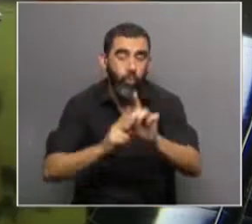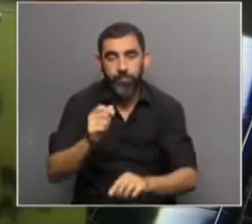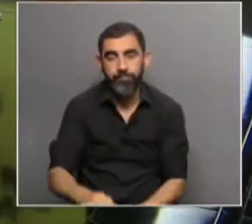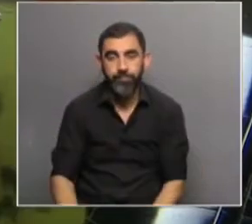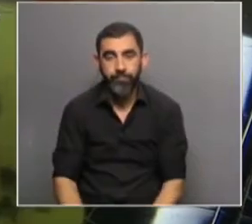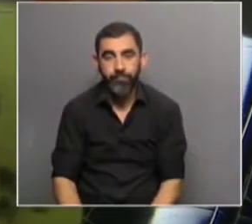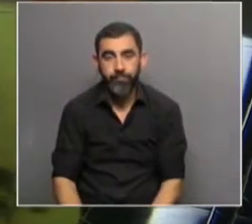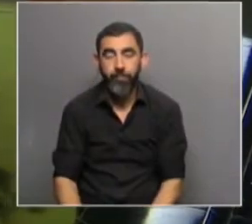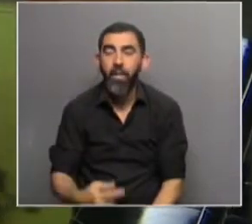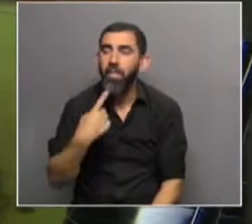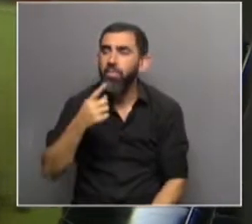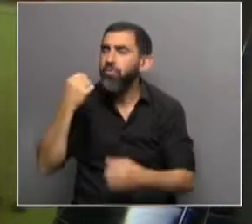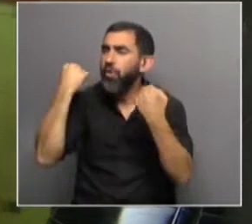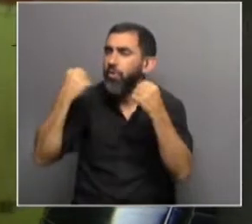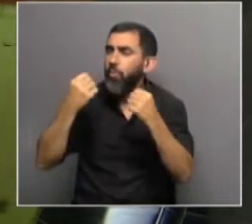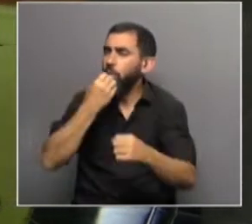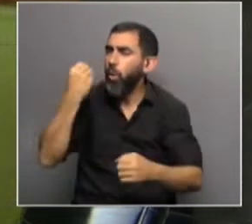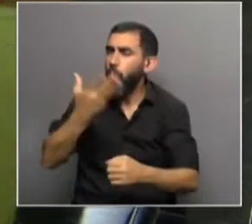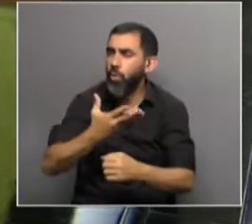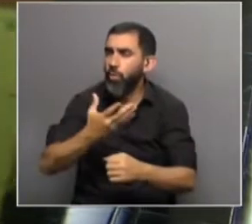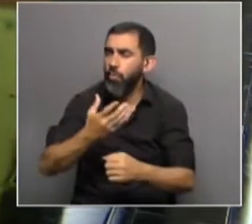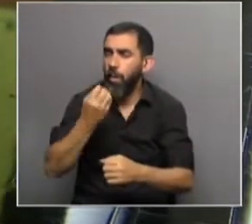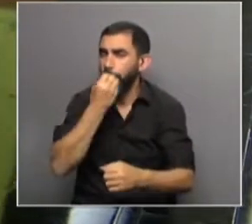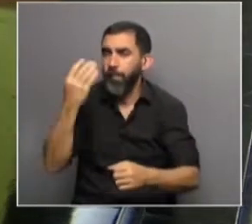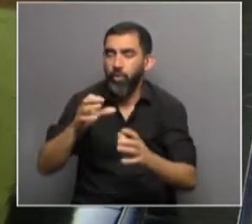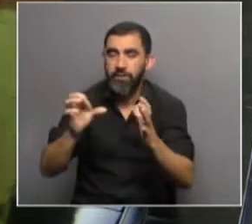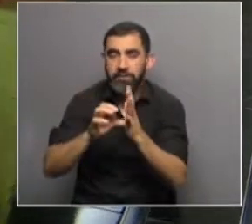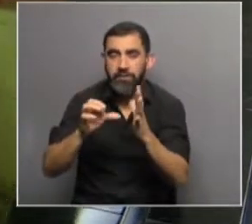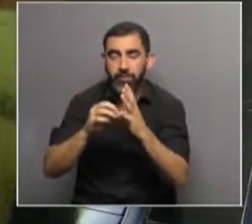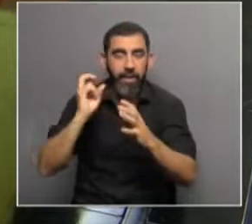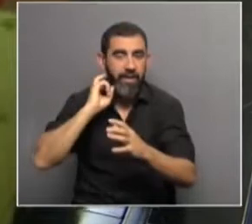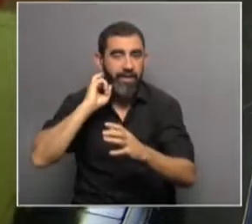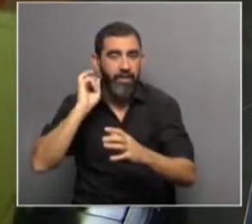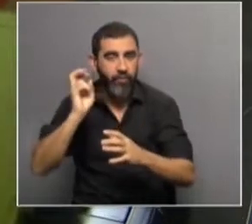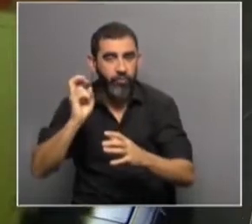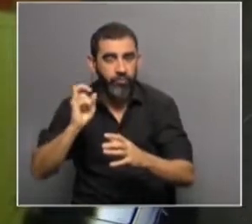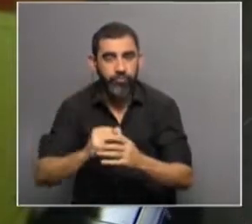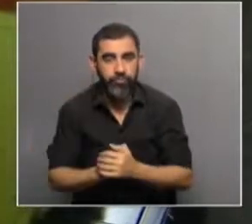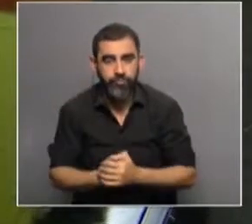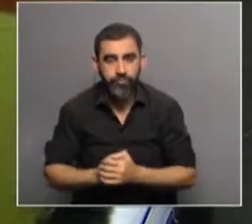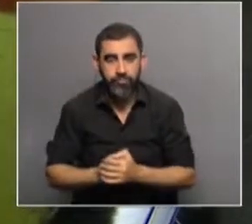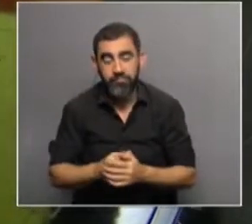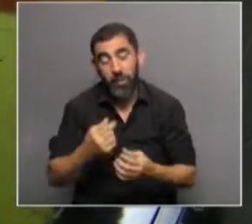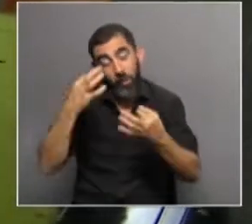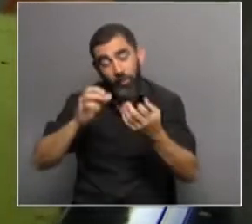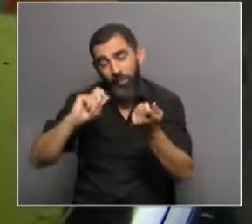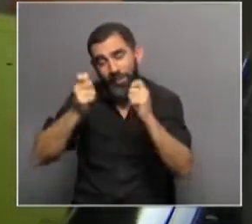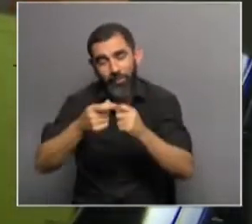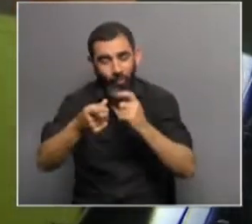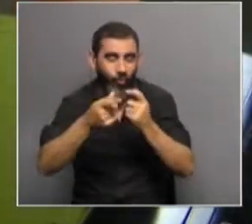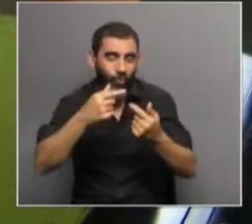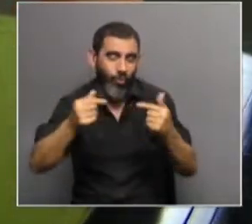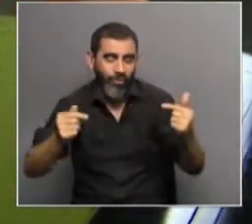Dicen que el deporte es bueno para fortalecer el sistema nervioso central, Alexander. No vas a hablar de eso, pero era el pie para pasar a tu nota.